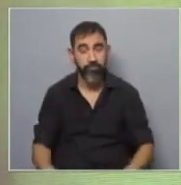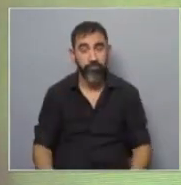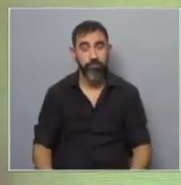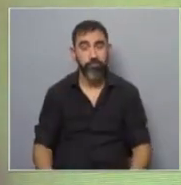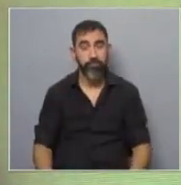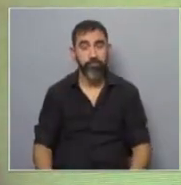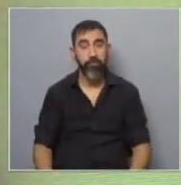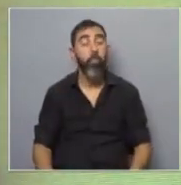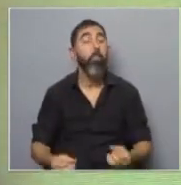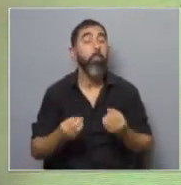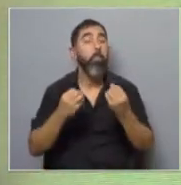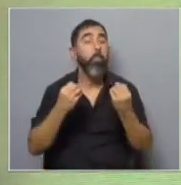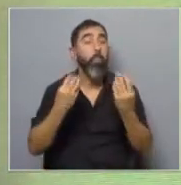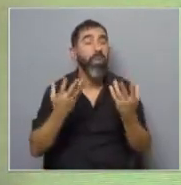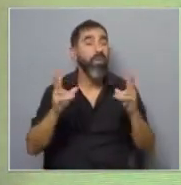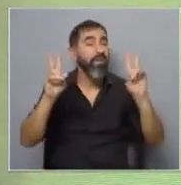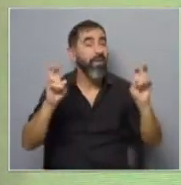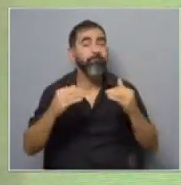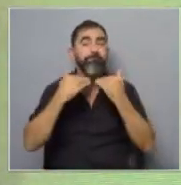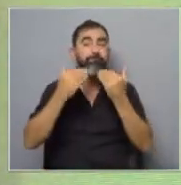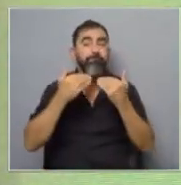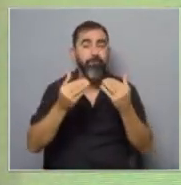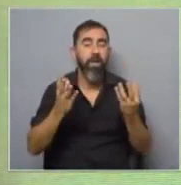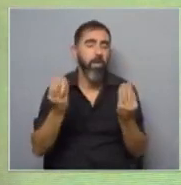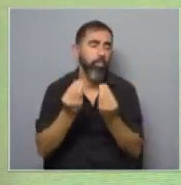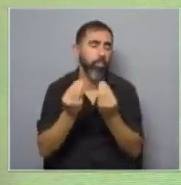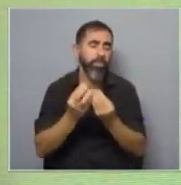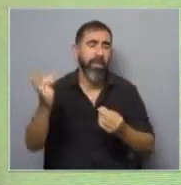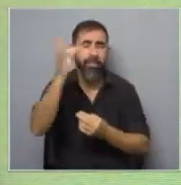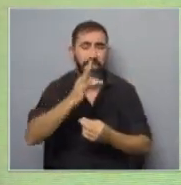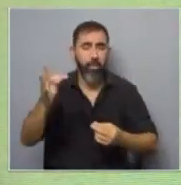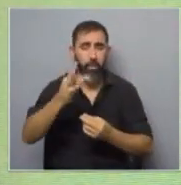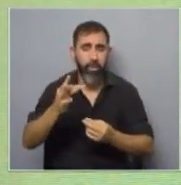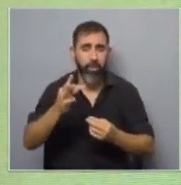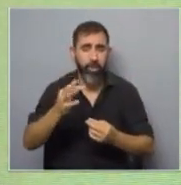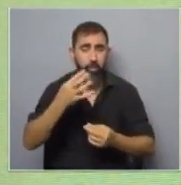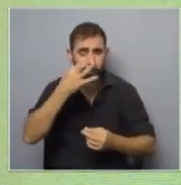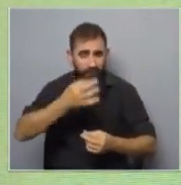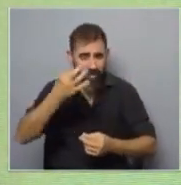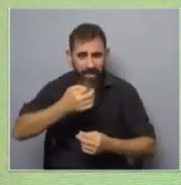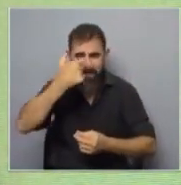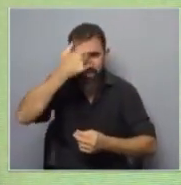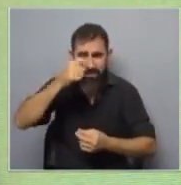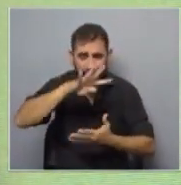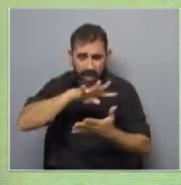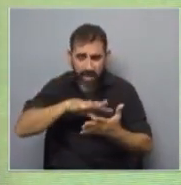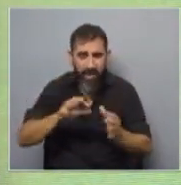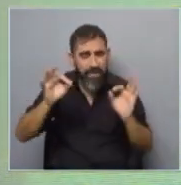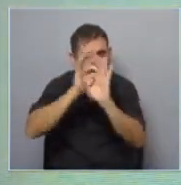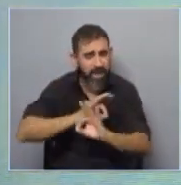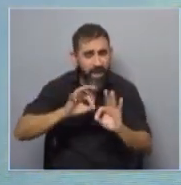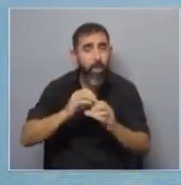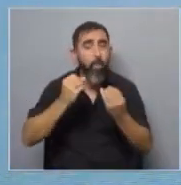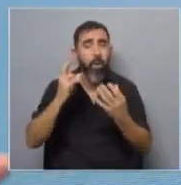El por qué es una cuestión de que deben haber muchas teorías. Yo nunca leí una teoría que fuera realmente científica que explicara por qué en Uruguay